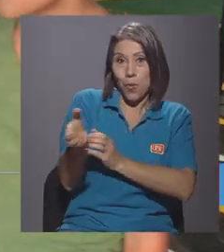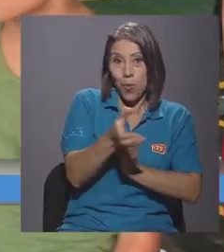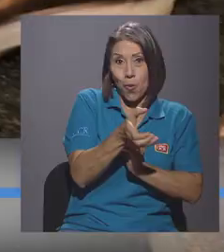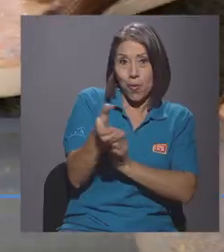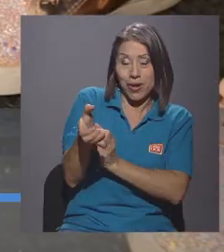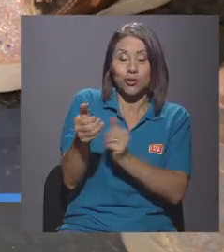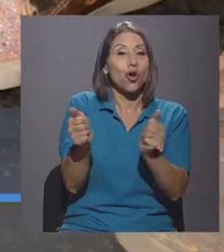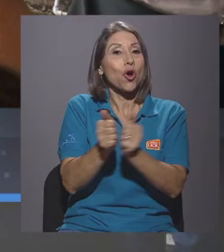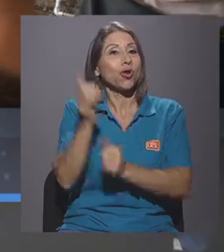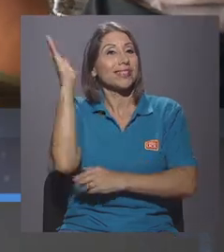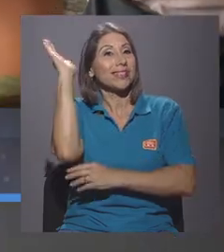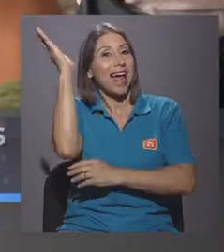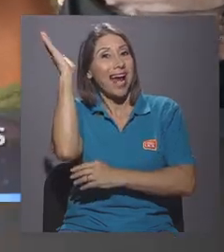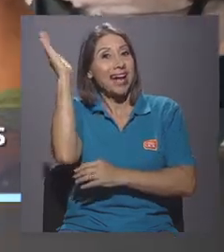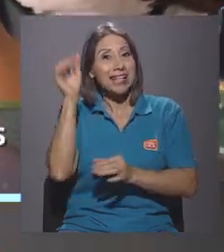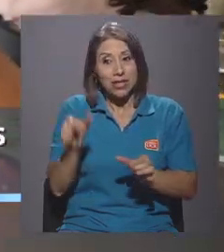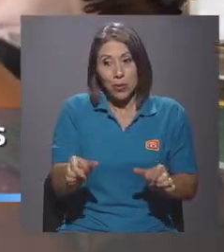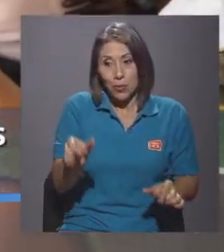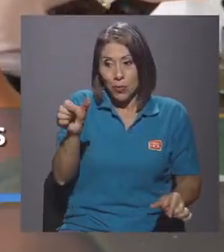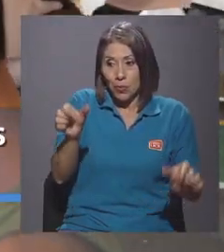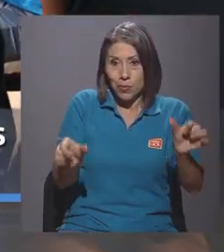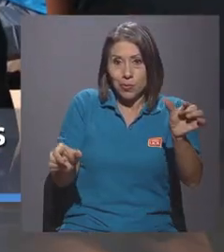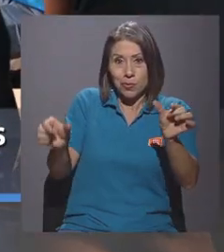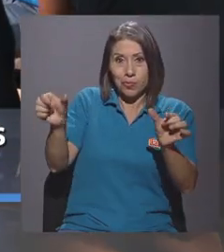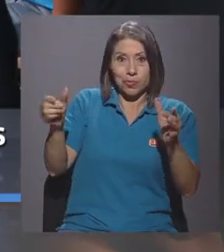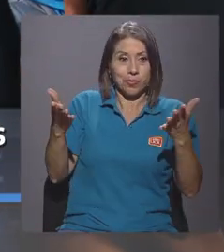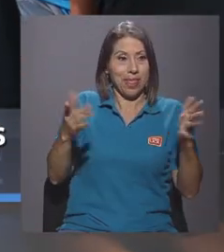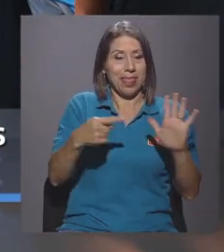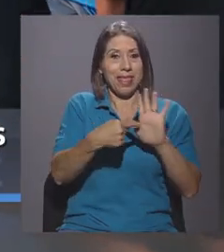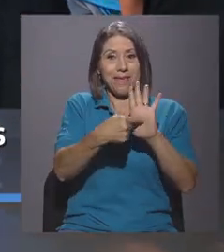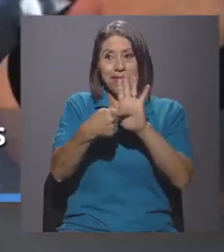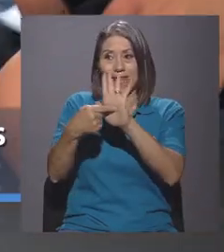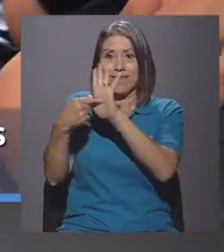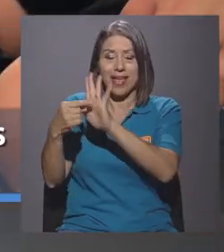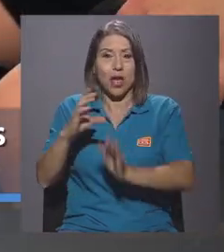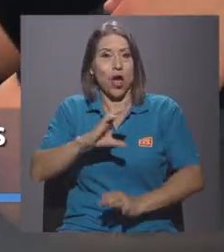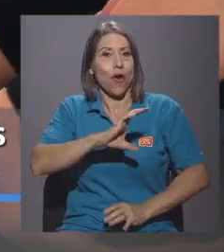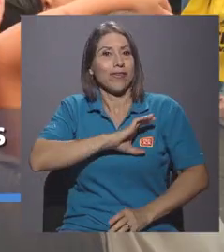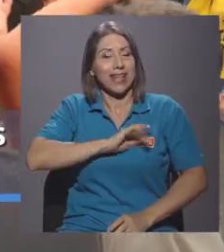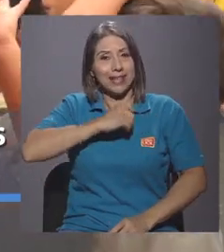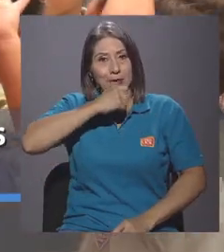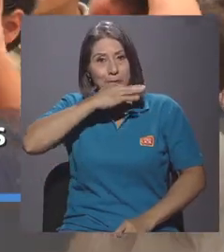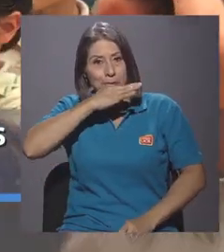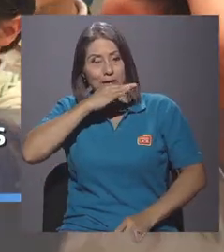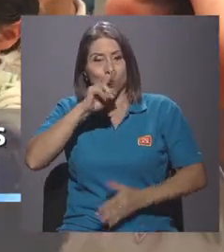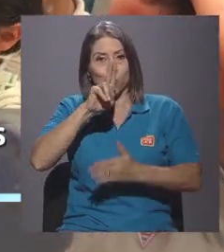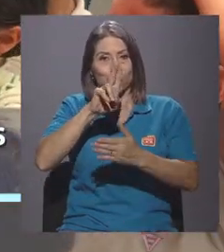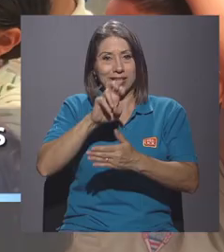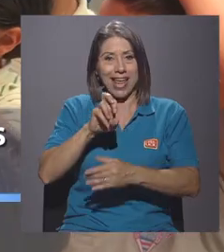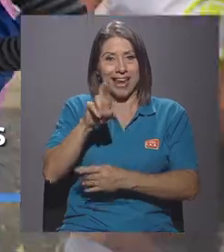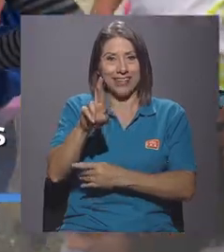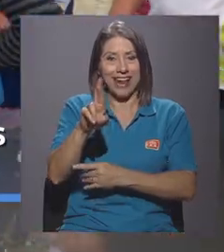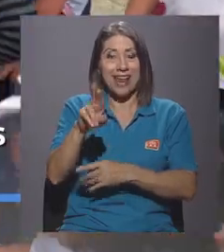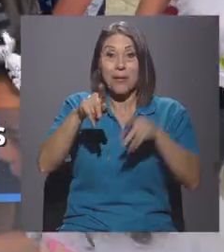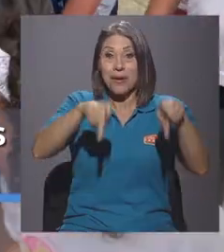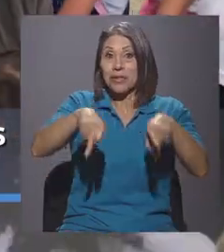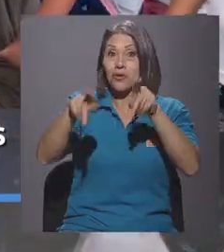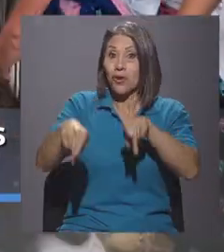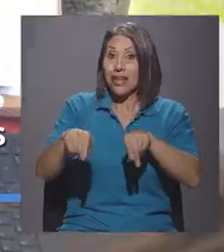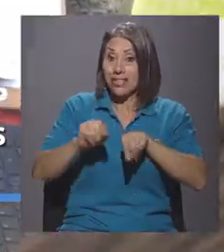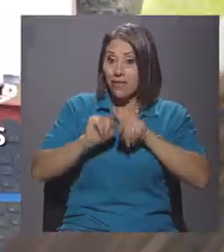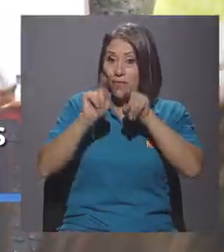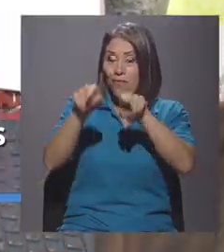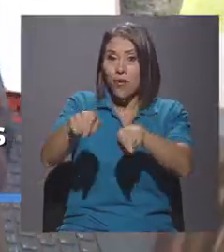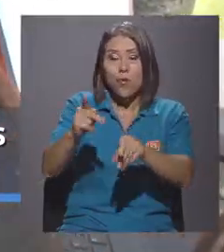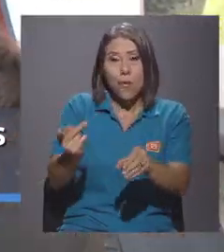interactivas con señalización de la mano de los oficiales de tránsito de la UCR, los asistentes participaron y aprendieron